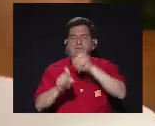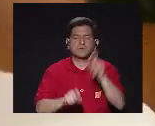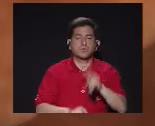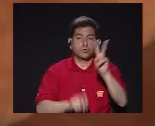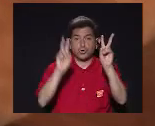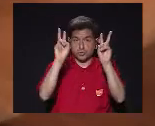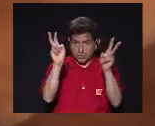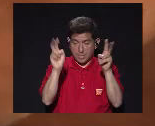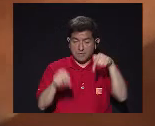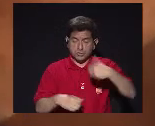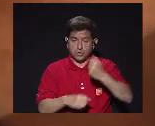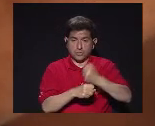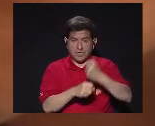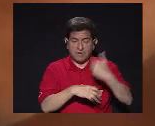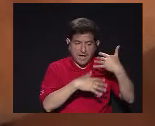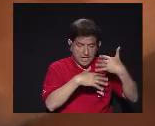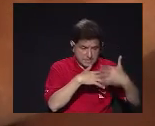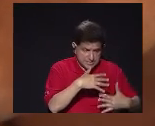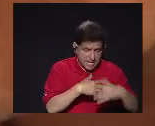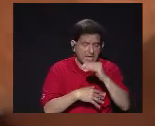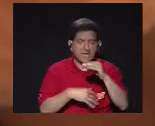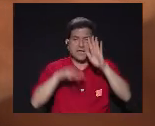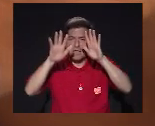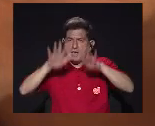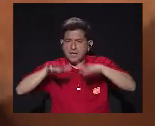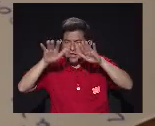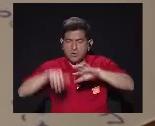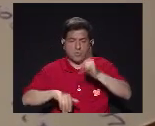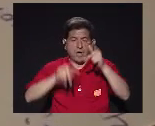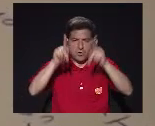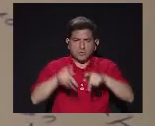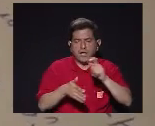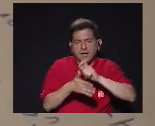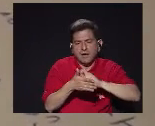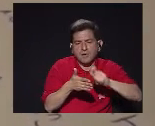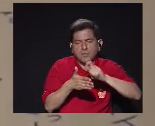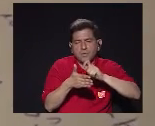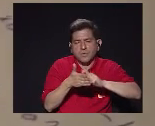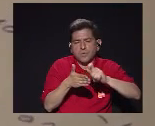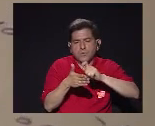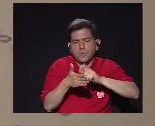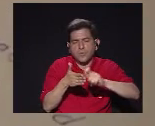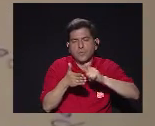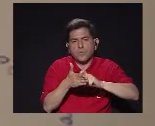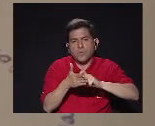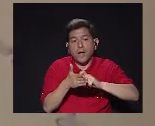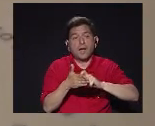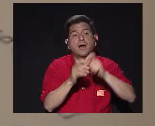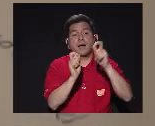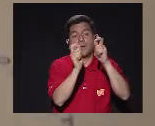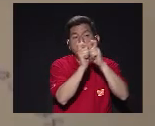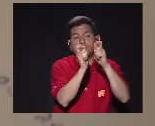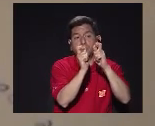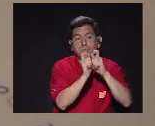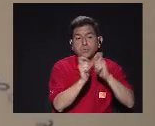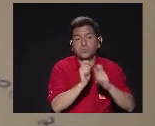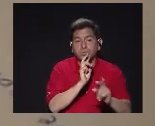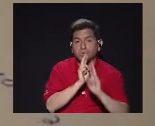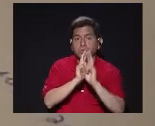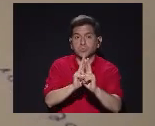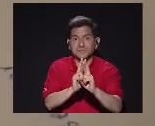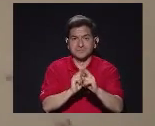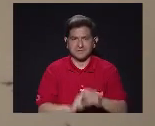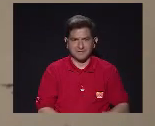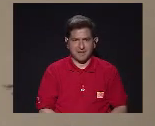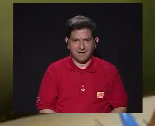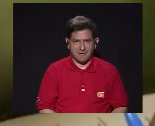preguntas Sobre dos temas Hoy trabajamos La sangre Y la lluvia Y la otra persona Va anotando Con sumo cuidado Los detalles De